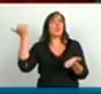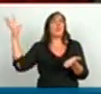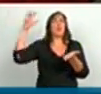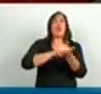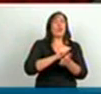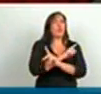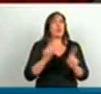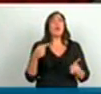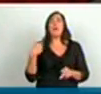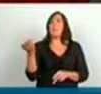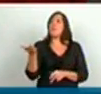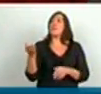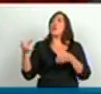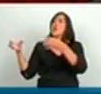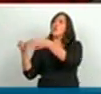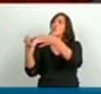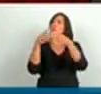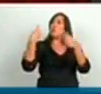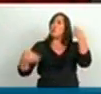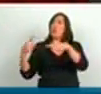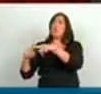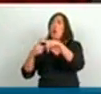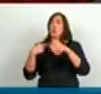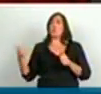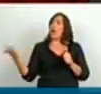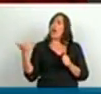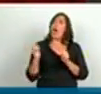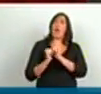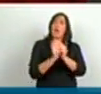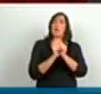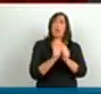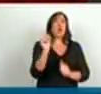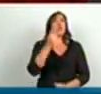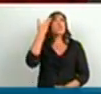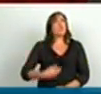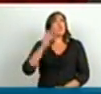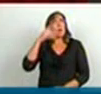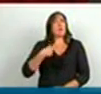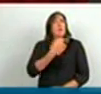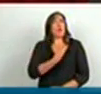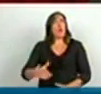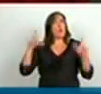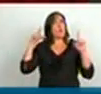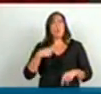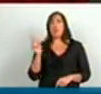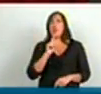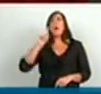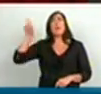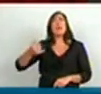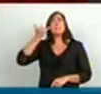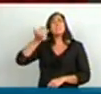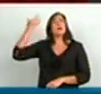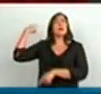compañía de los distintos jefes de la oposición, porque esta no es una cuestión de un gobierno, esta es una cuestión que viene desde 1964